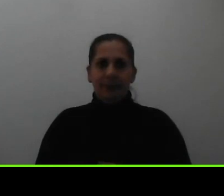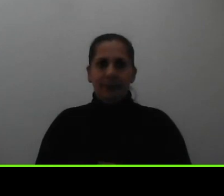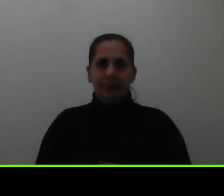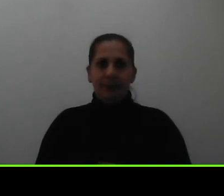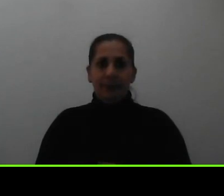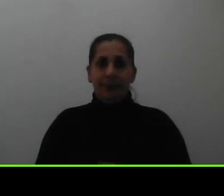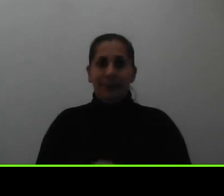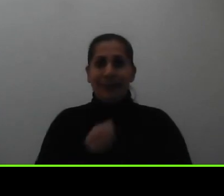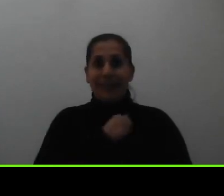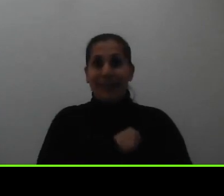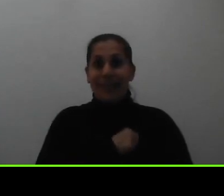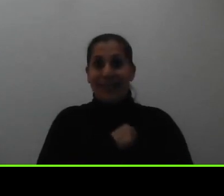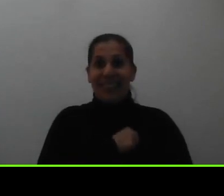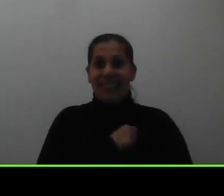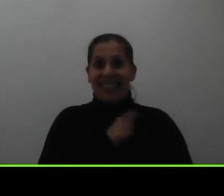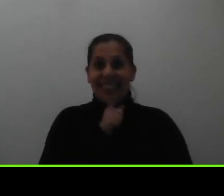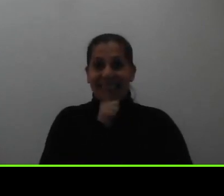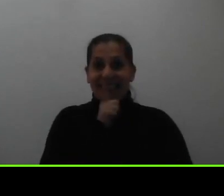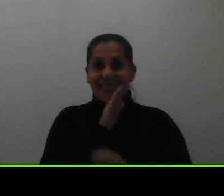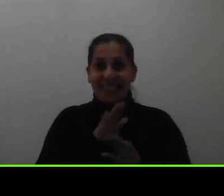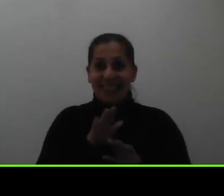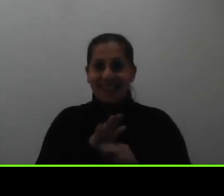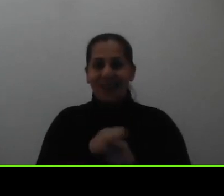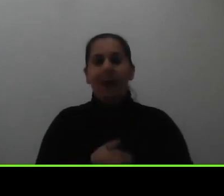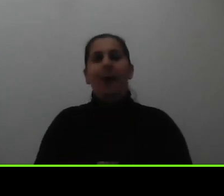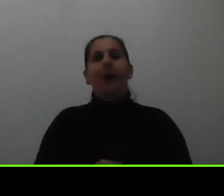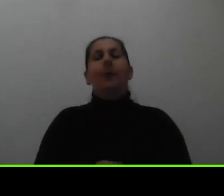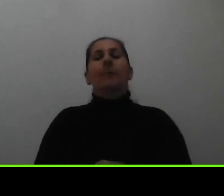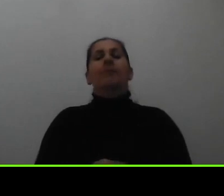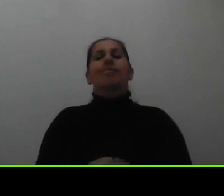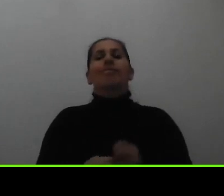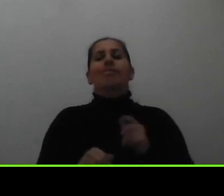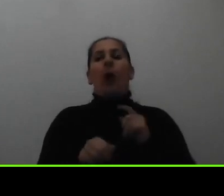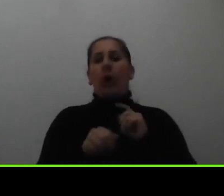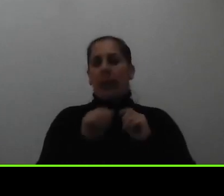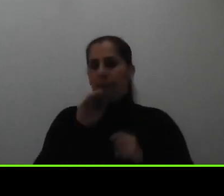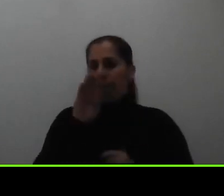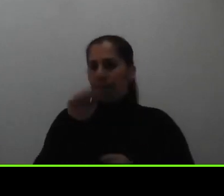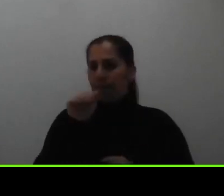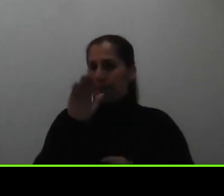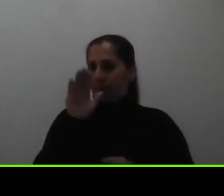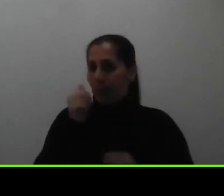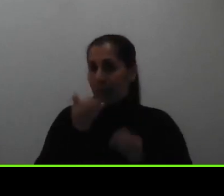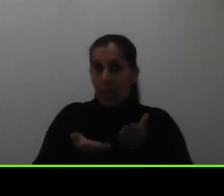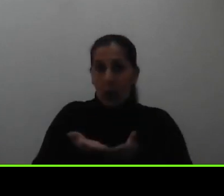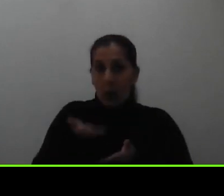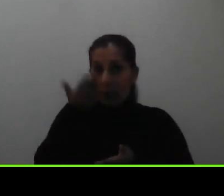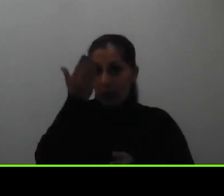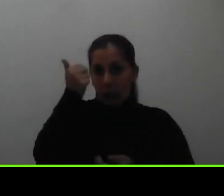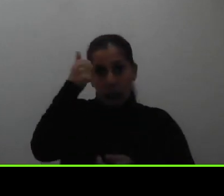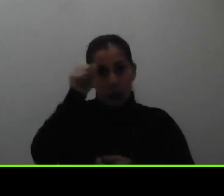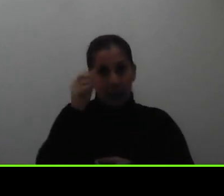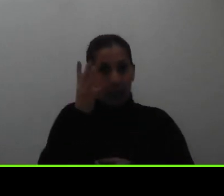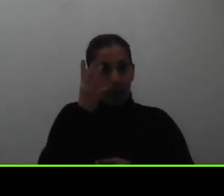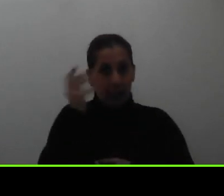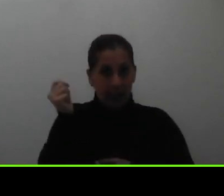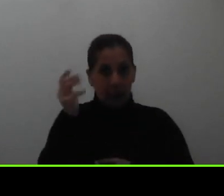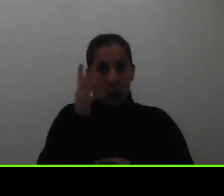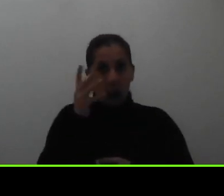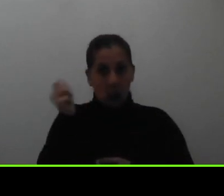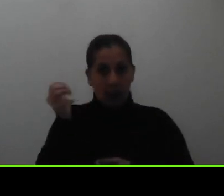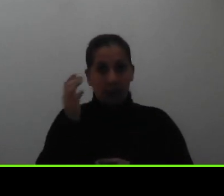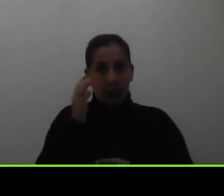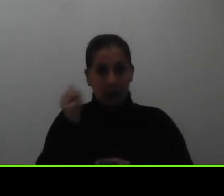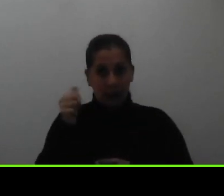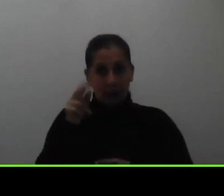perdón estaba en silencio para el aumento de la beca recuerden que cada cuatrimestre la UNED y la